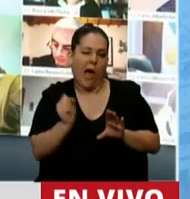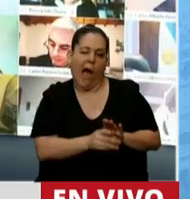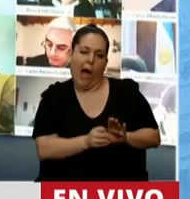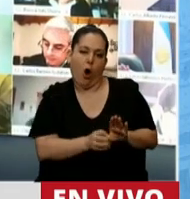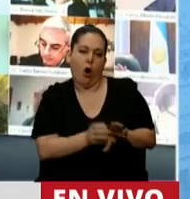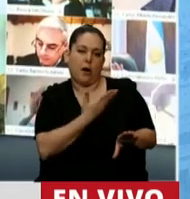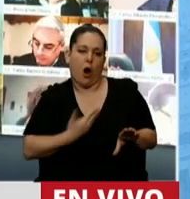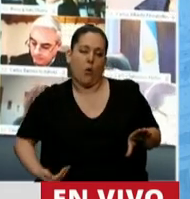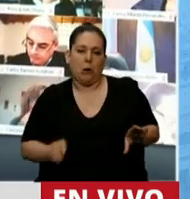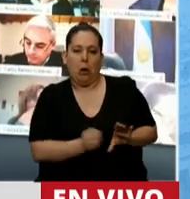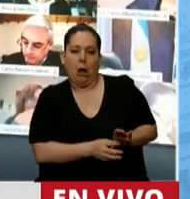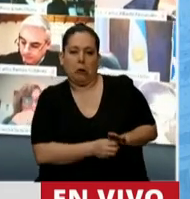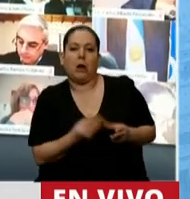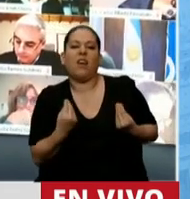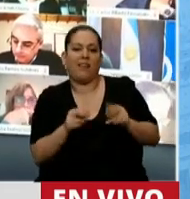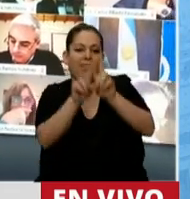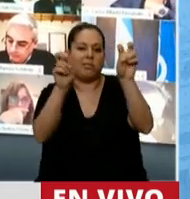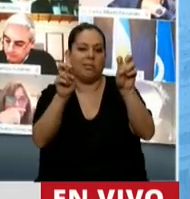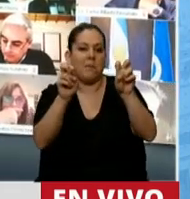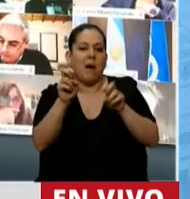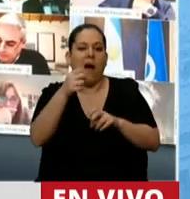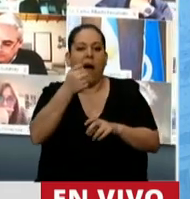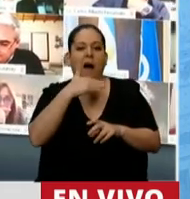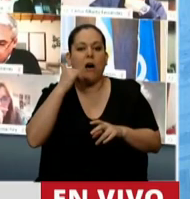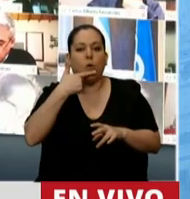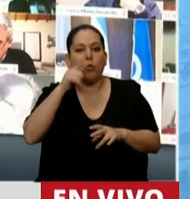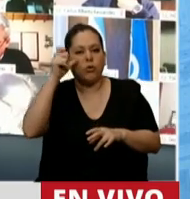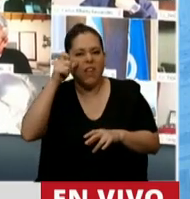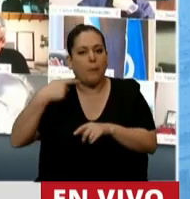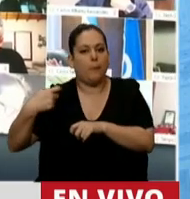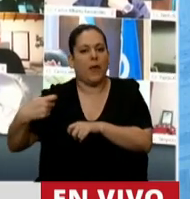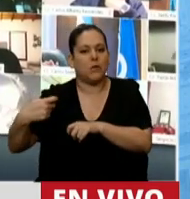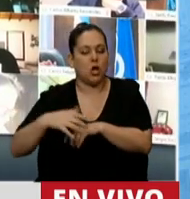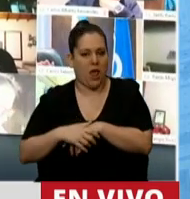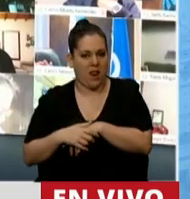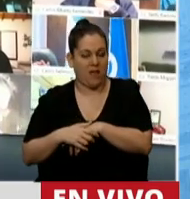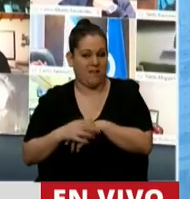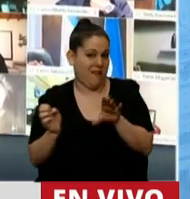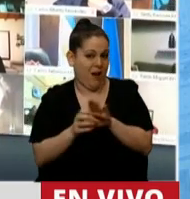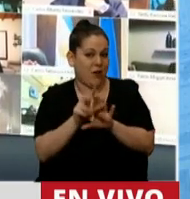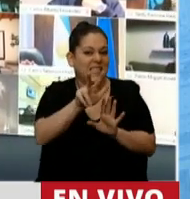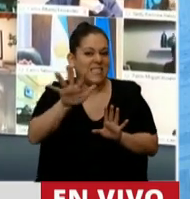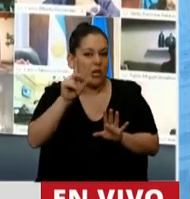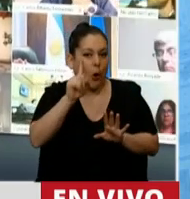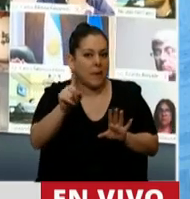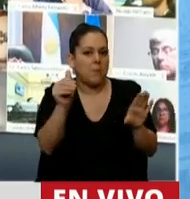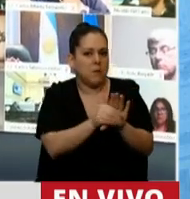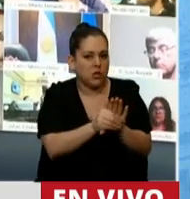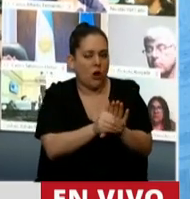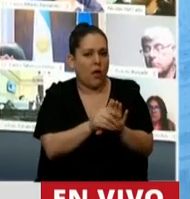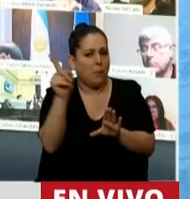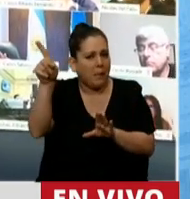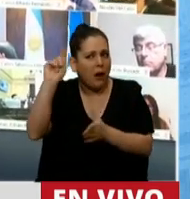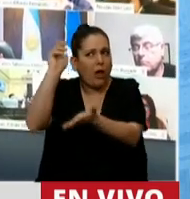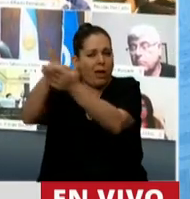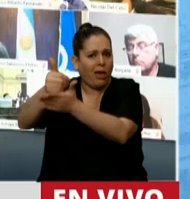con el ajuste previsional desde marzo a agosto. 35.000 millones de pesos se ahorraron, pero al FMI le pagaron